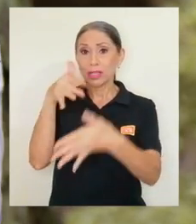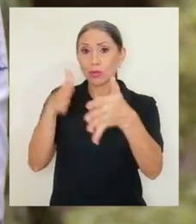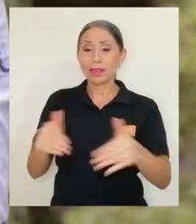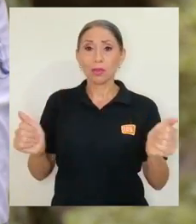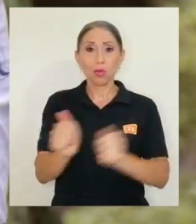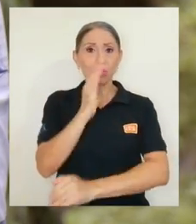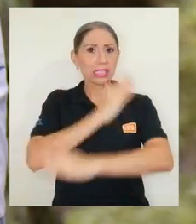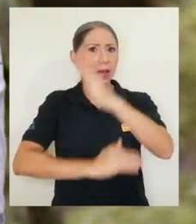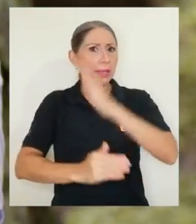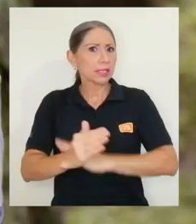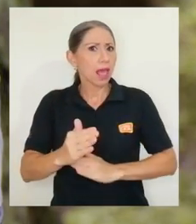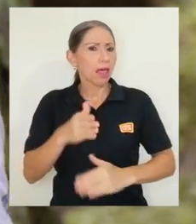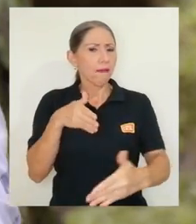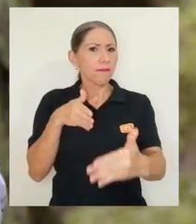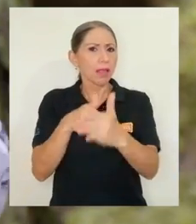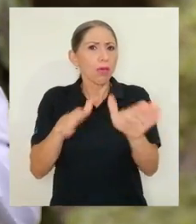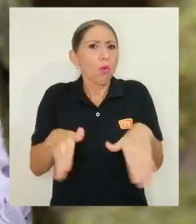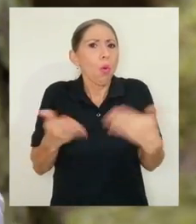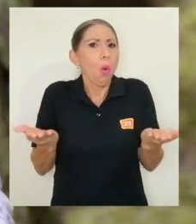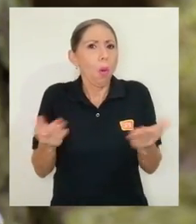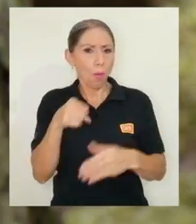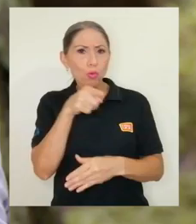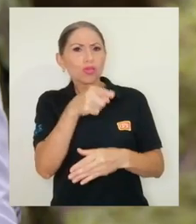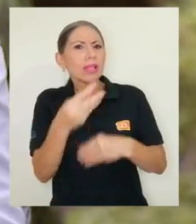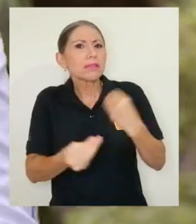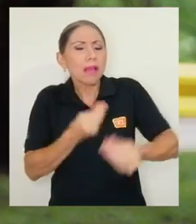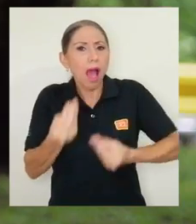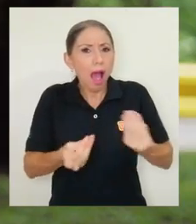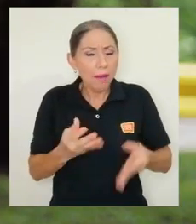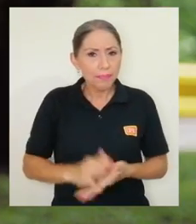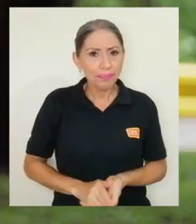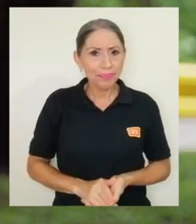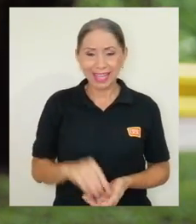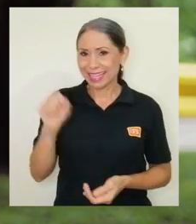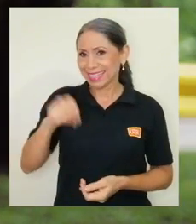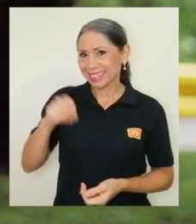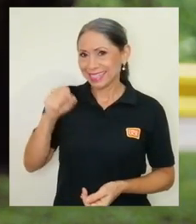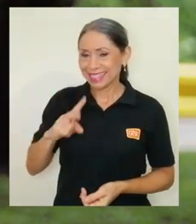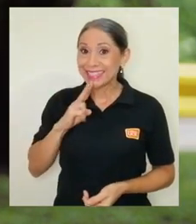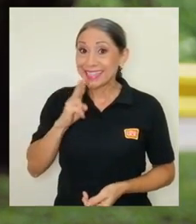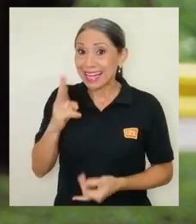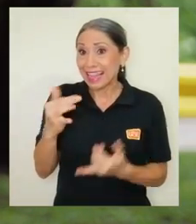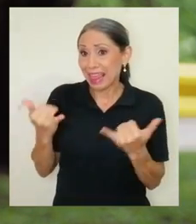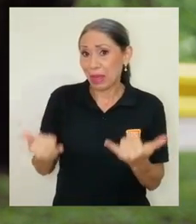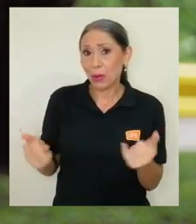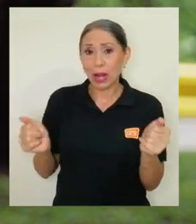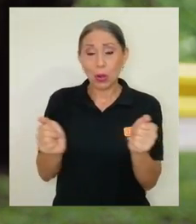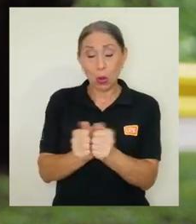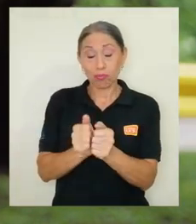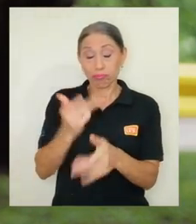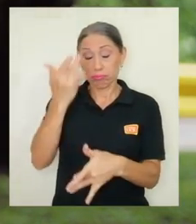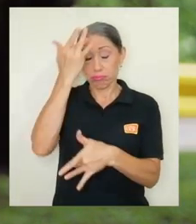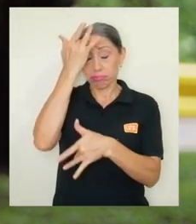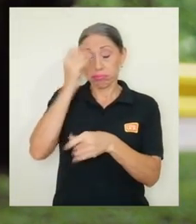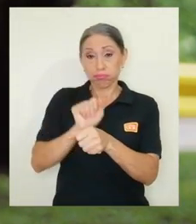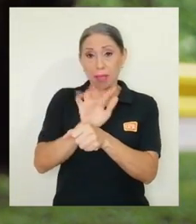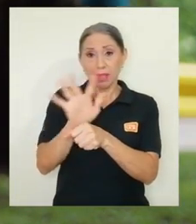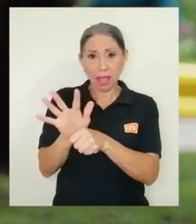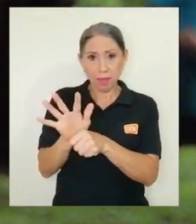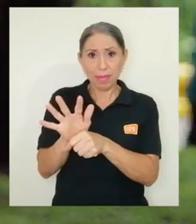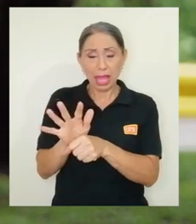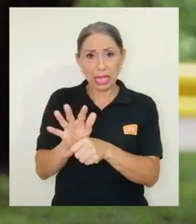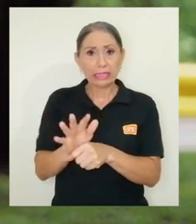estudiante con discapacidad y qué han tenido que hacer ustedes, entonces? Sí, en realidad con todo esto de la pandemia se ha